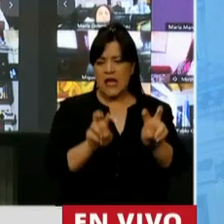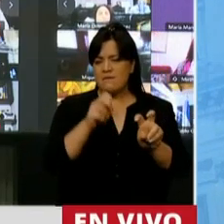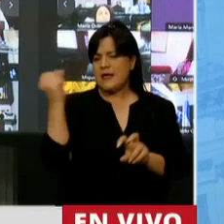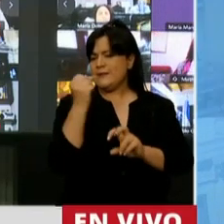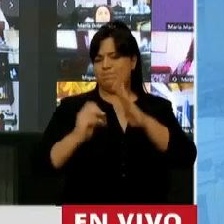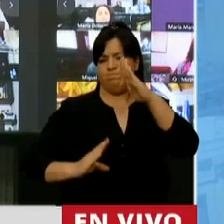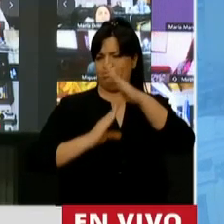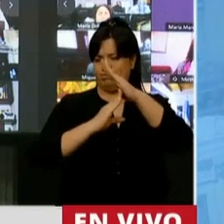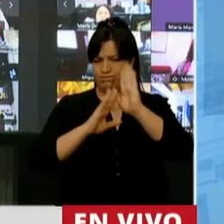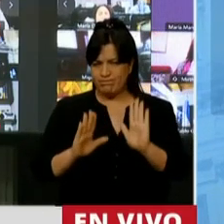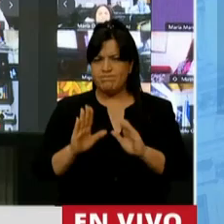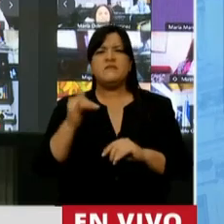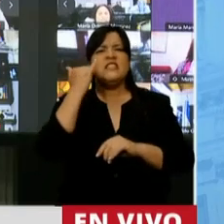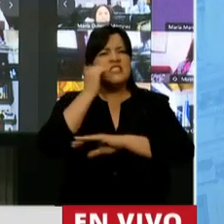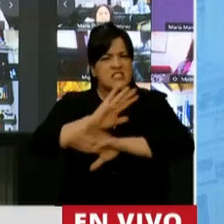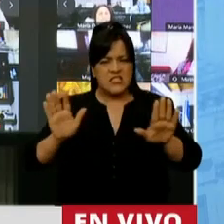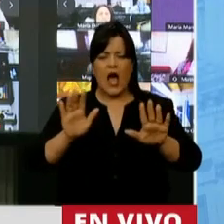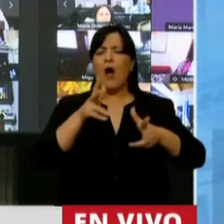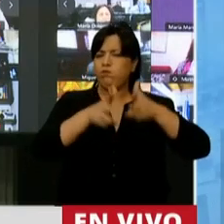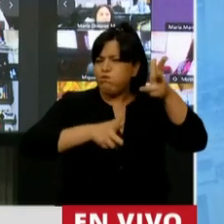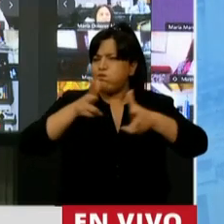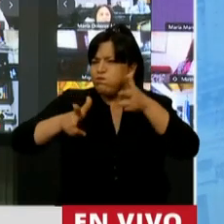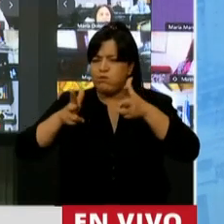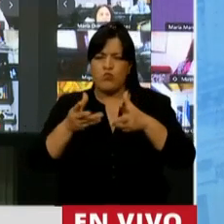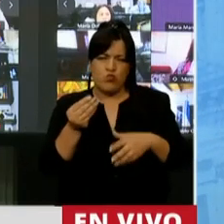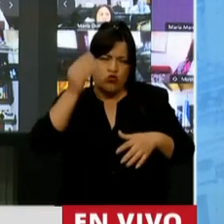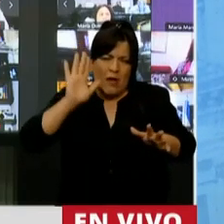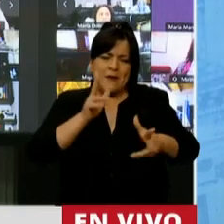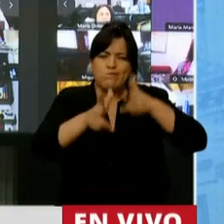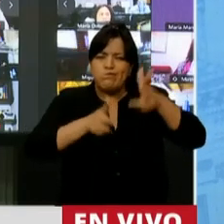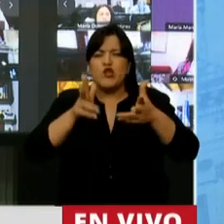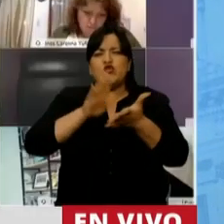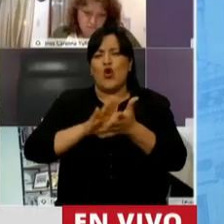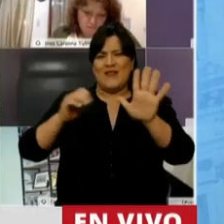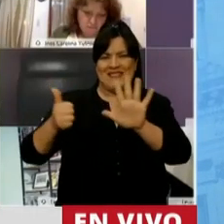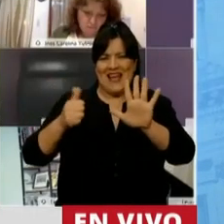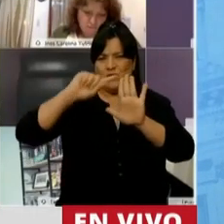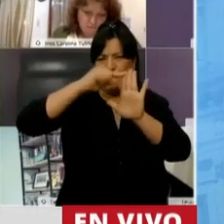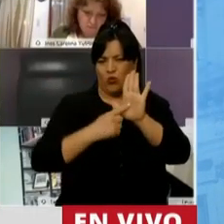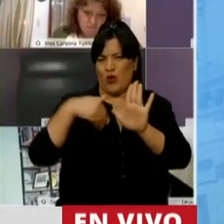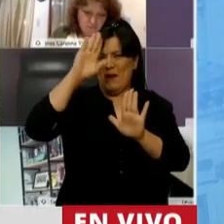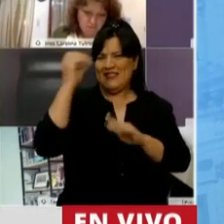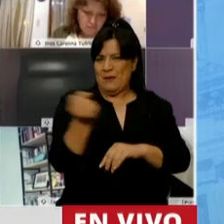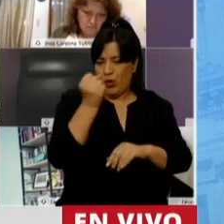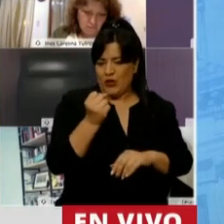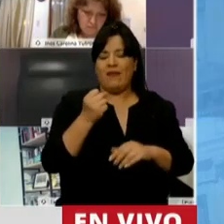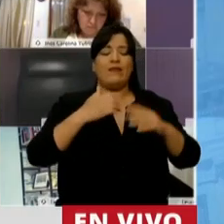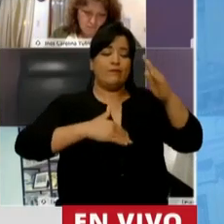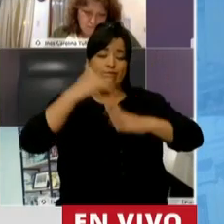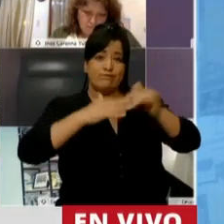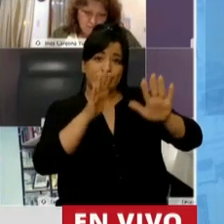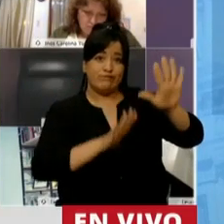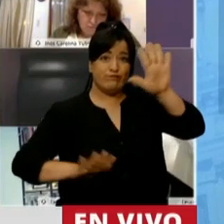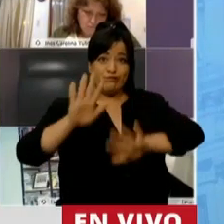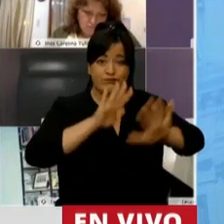proyecto y ya se han referido en reiteradas oportunidades con relación a este tema. Infraestructura, por